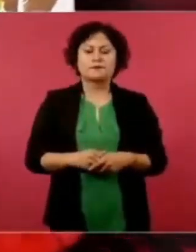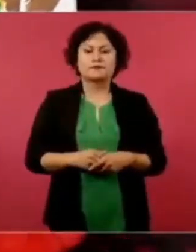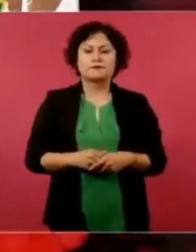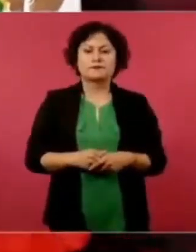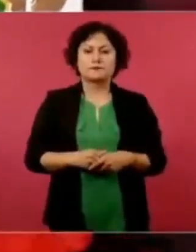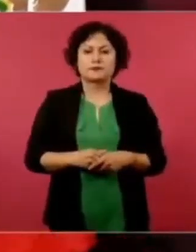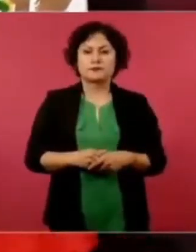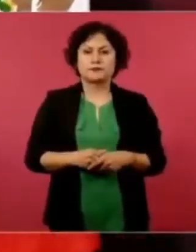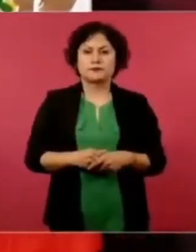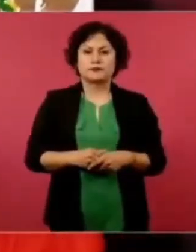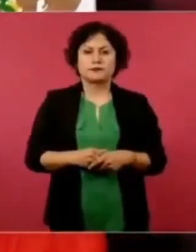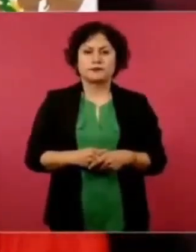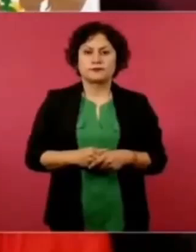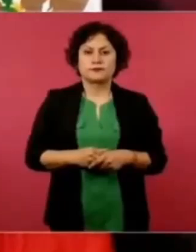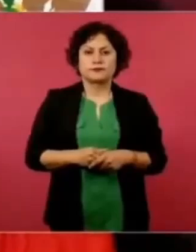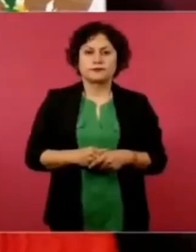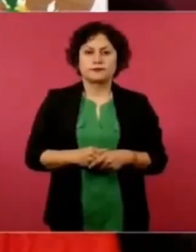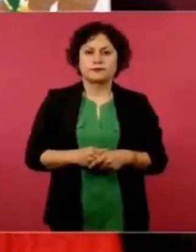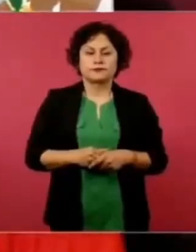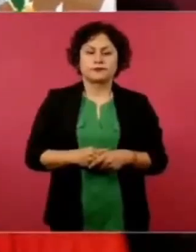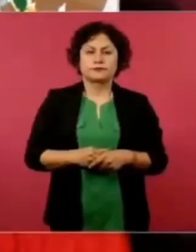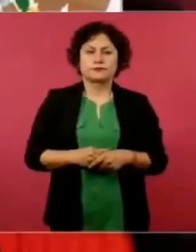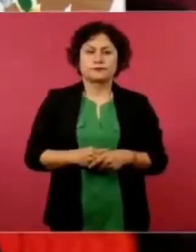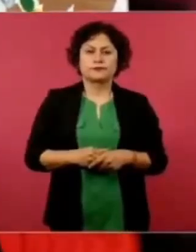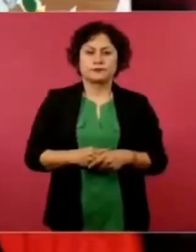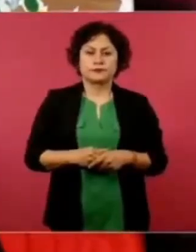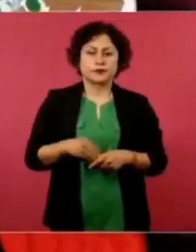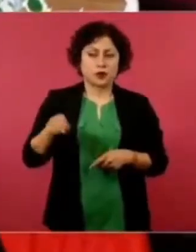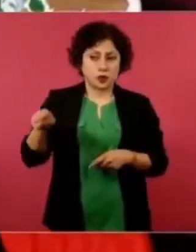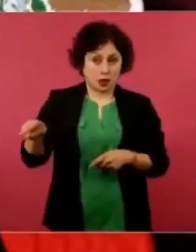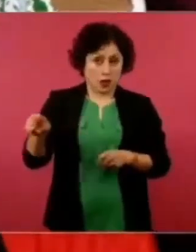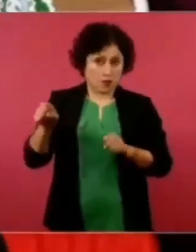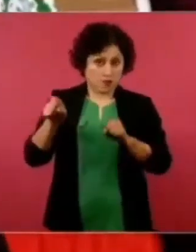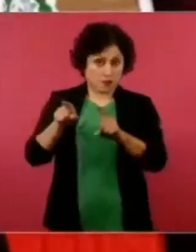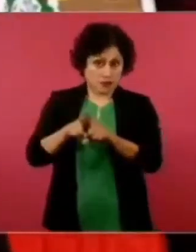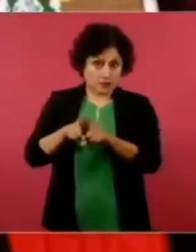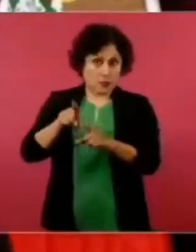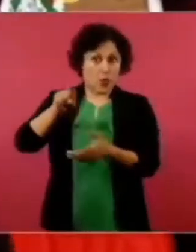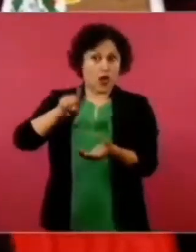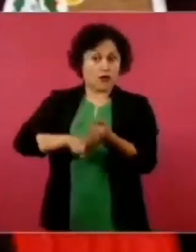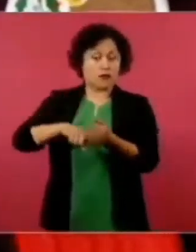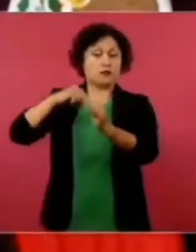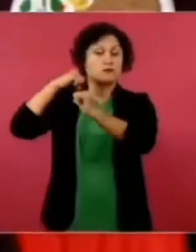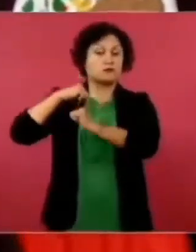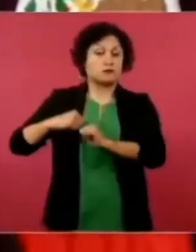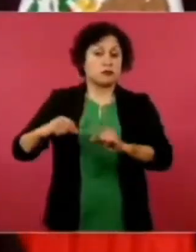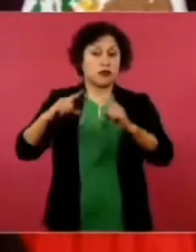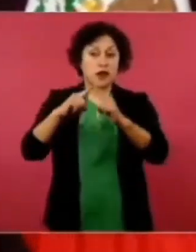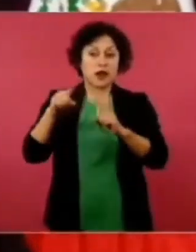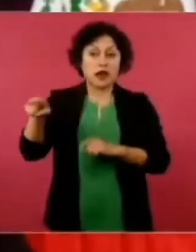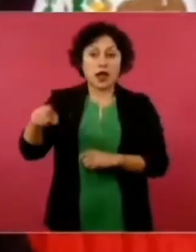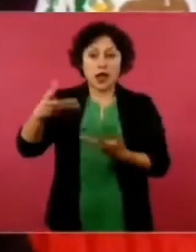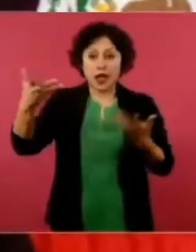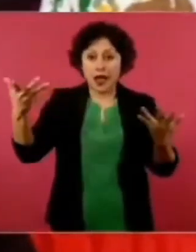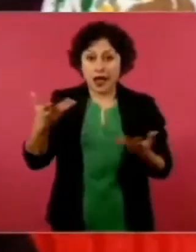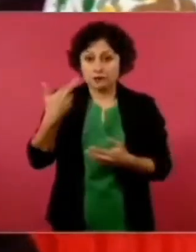y de la Iglesia en general, se revise,